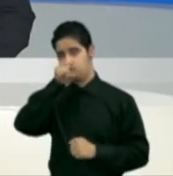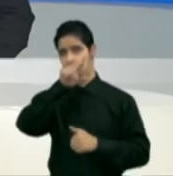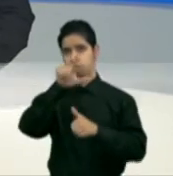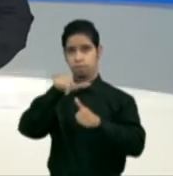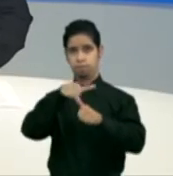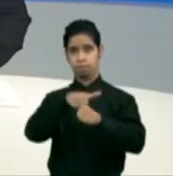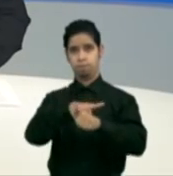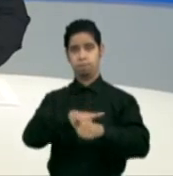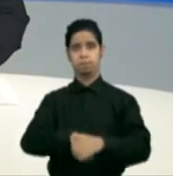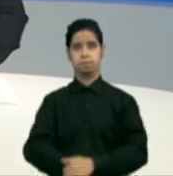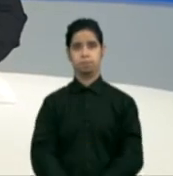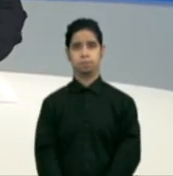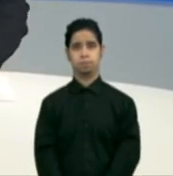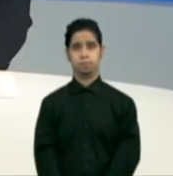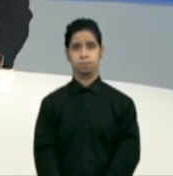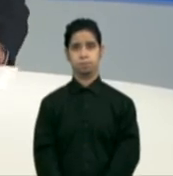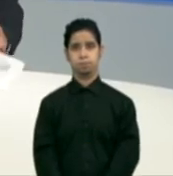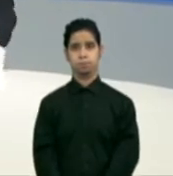nuestras redes en Facebook y Twitter.